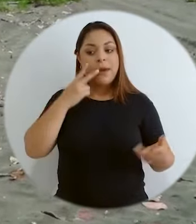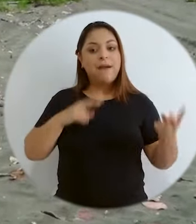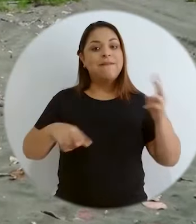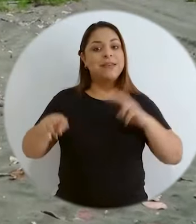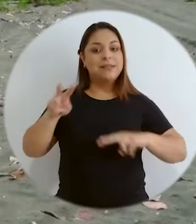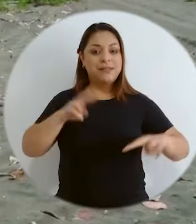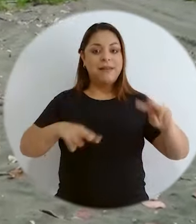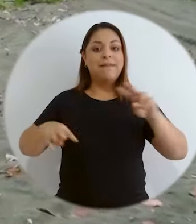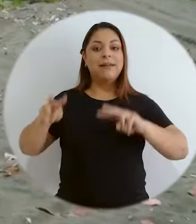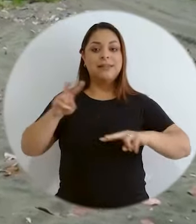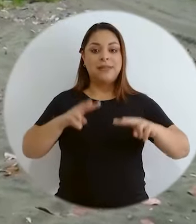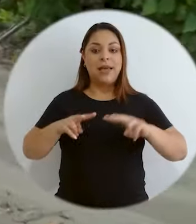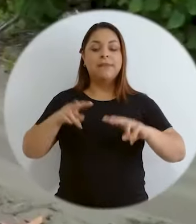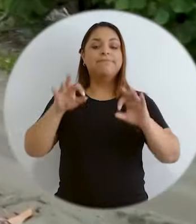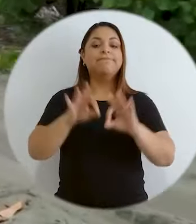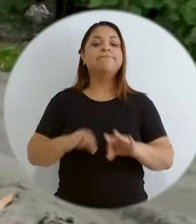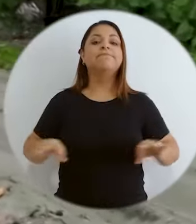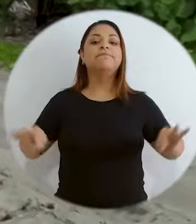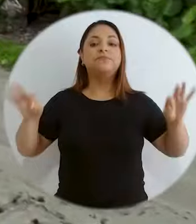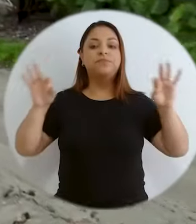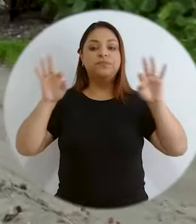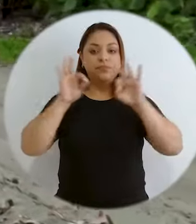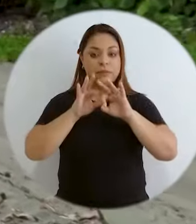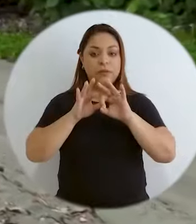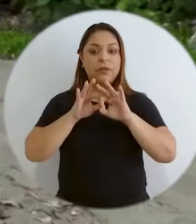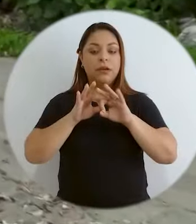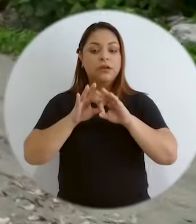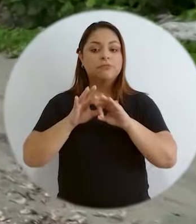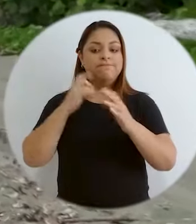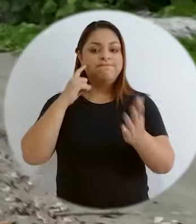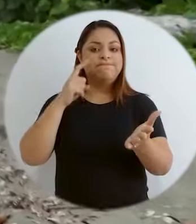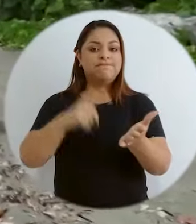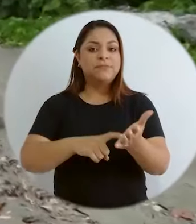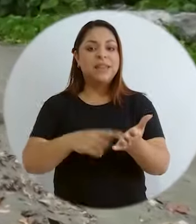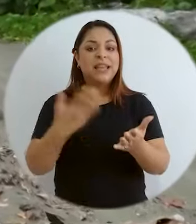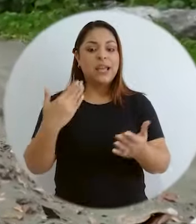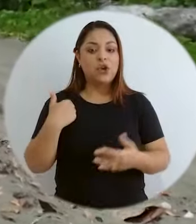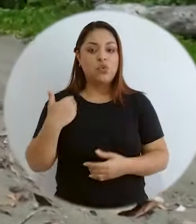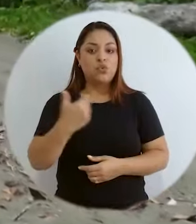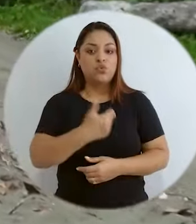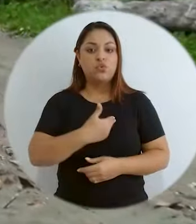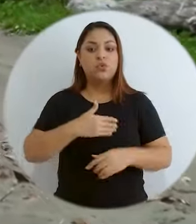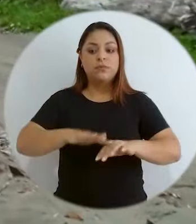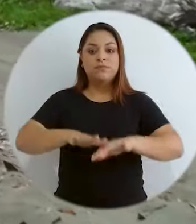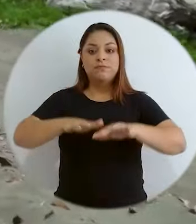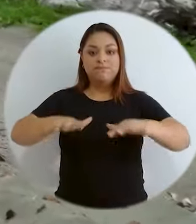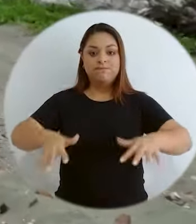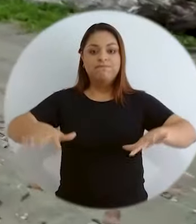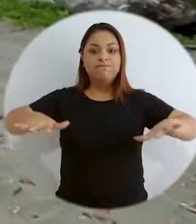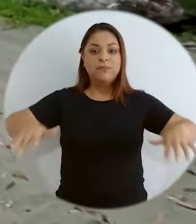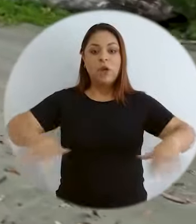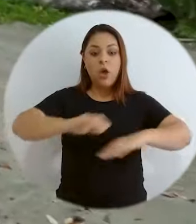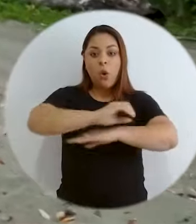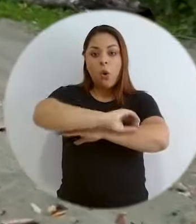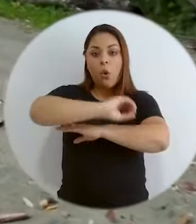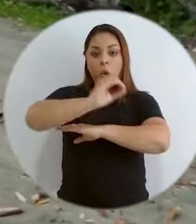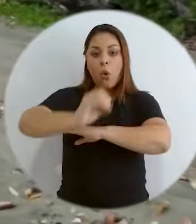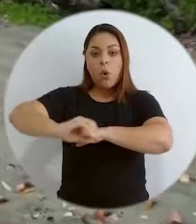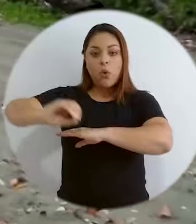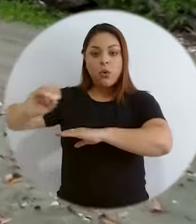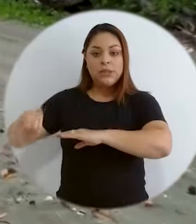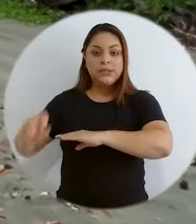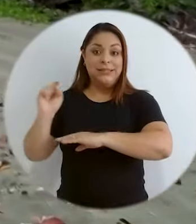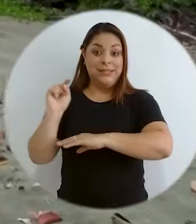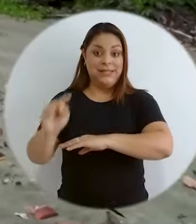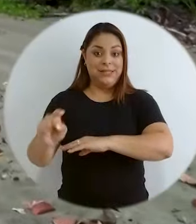para visibilizar, siempre han sido importantes, relevantes, pero para visibilizar que nuestros mares